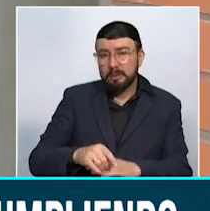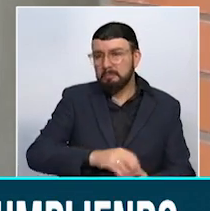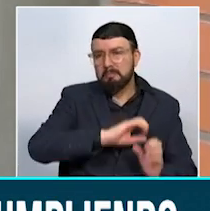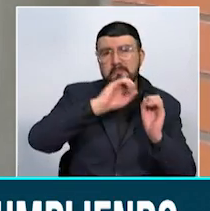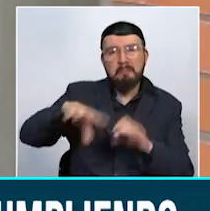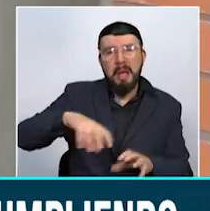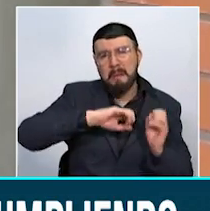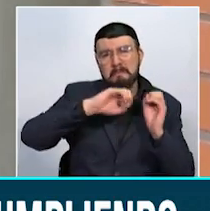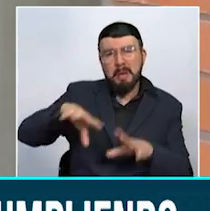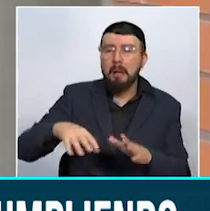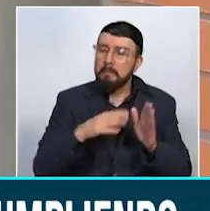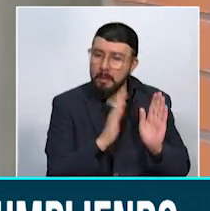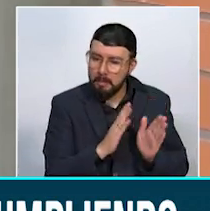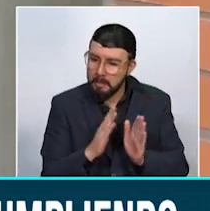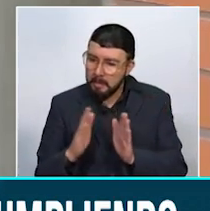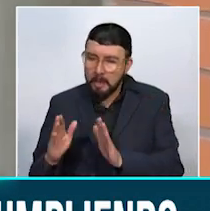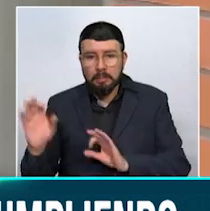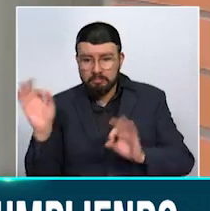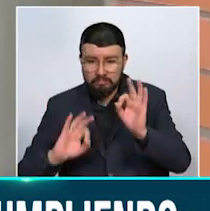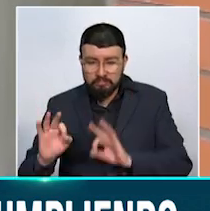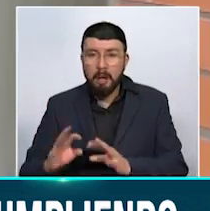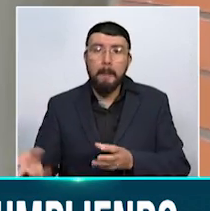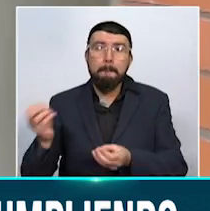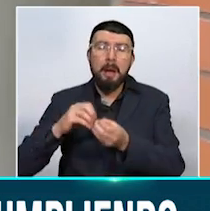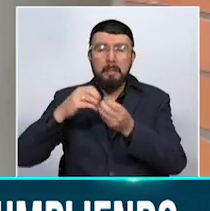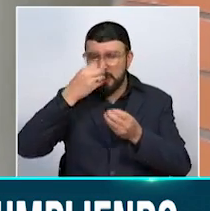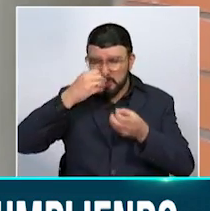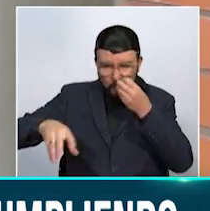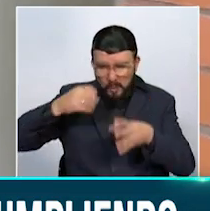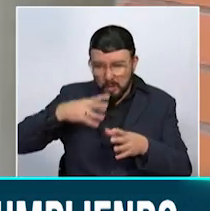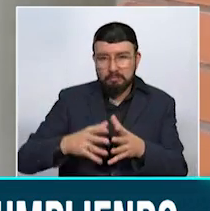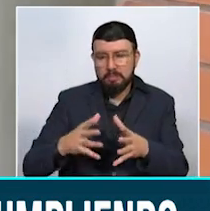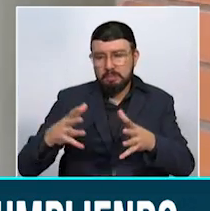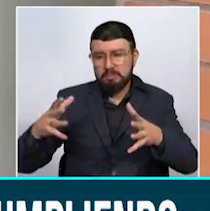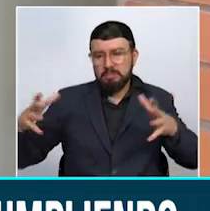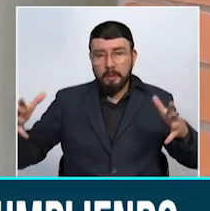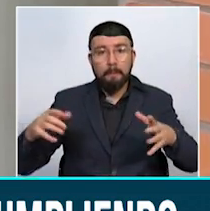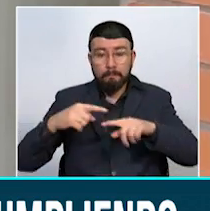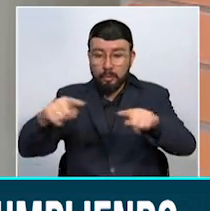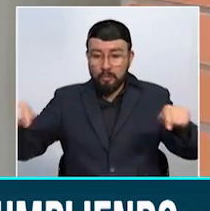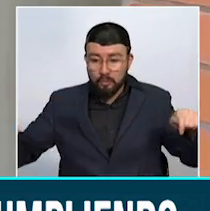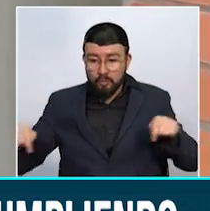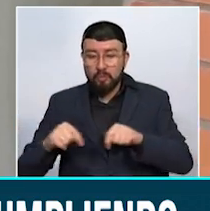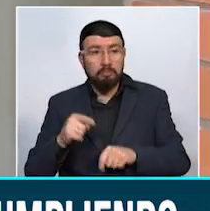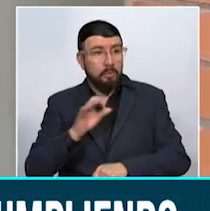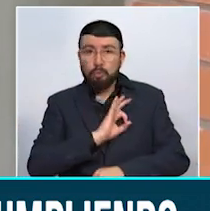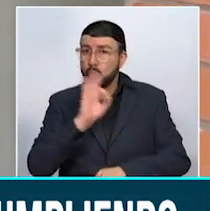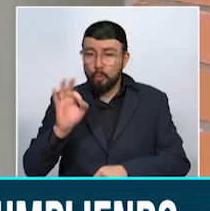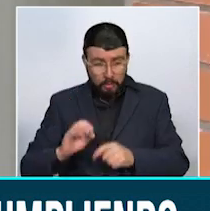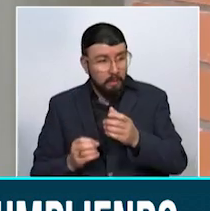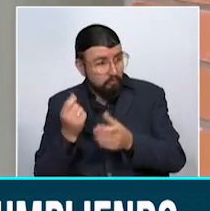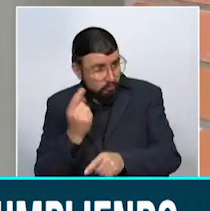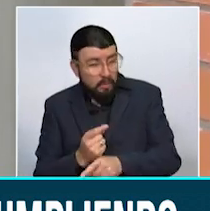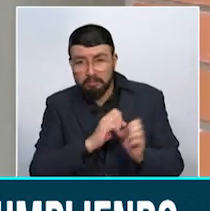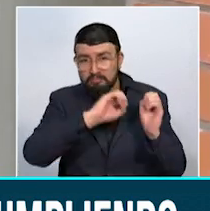a hacer las adecuaciones y así depositar más residuos sólidos. Ese vaso, las azucenas, nunca estuvo en uso pero sí tuvo